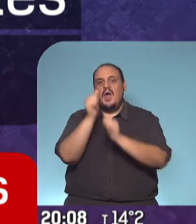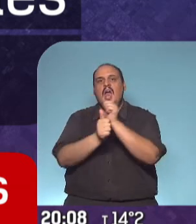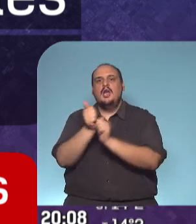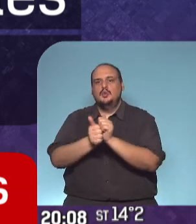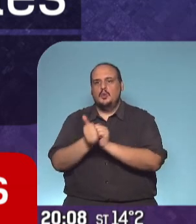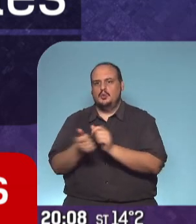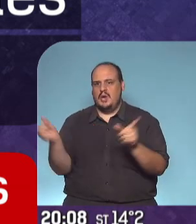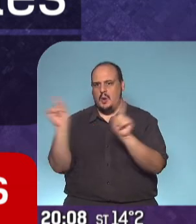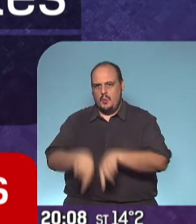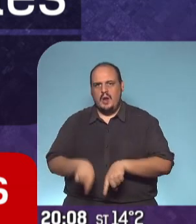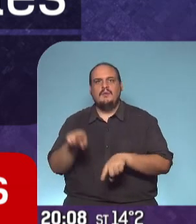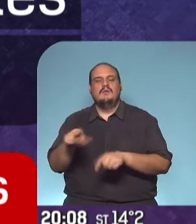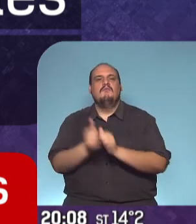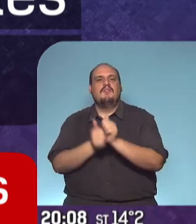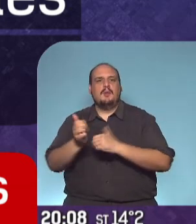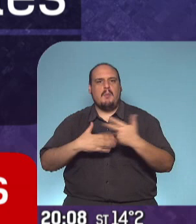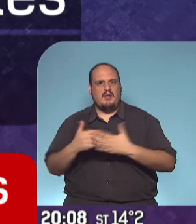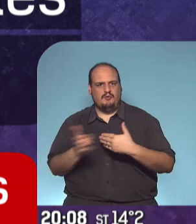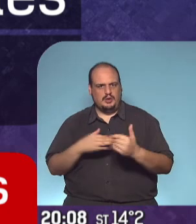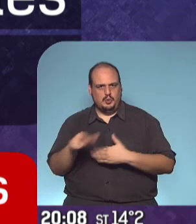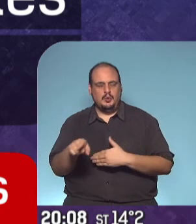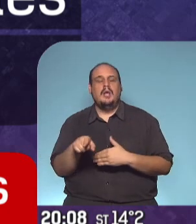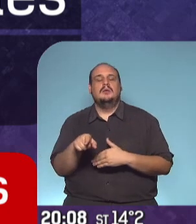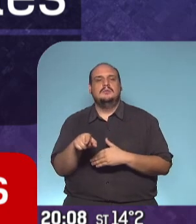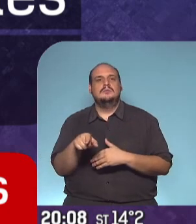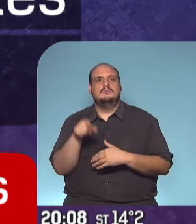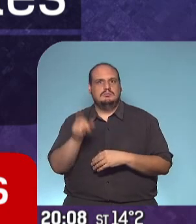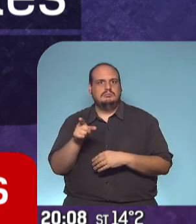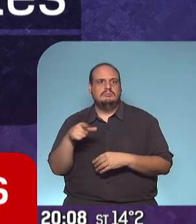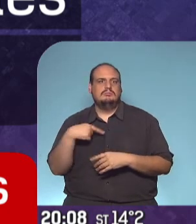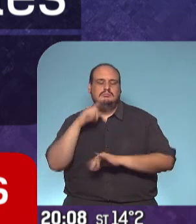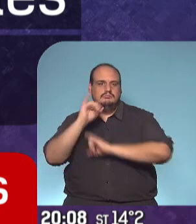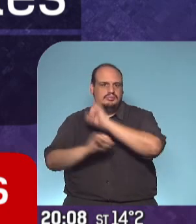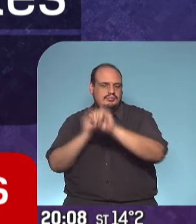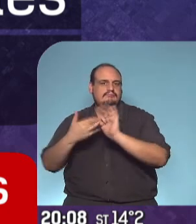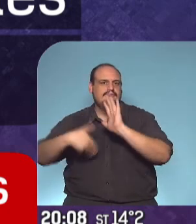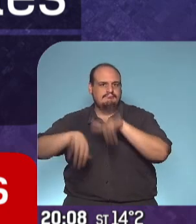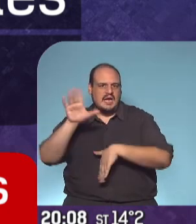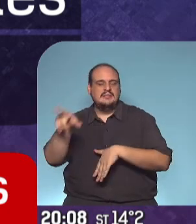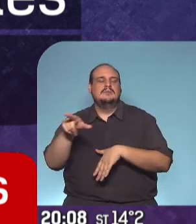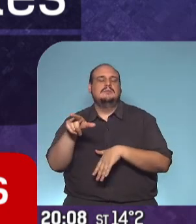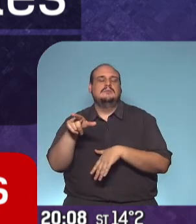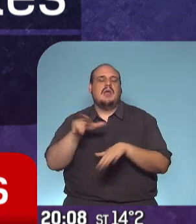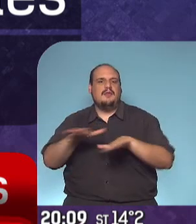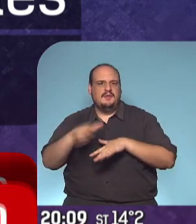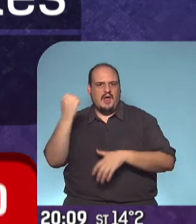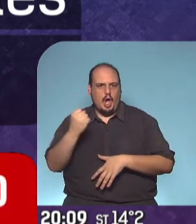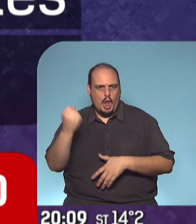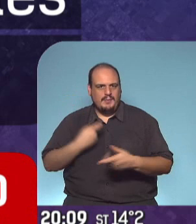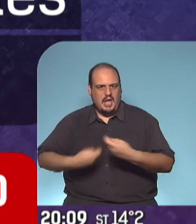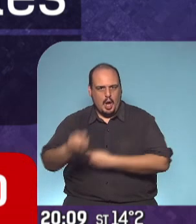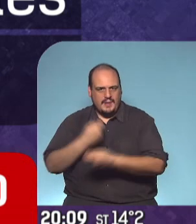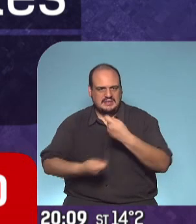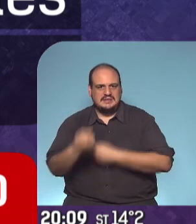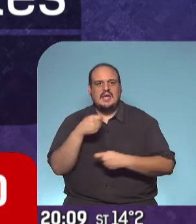las fábricas manufactureras, eso es de lo que se habla mayormente en la actividad económica y comercial. Ya queda para